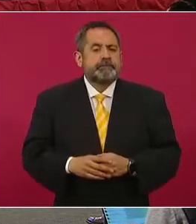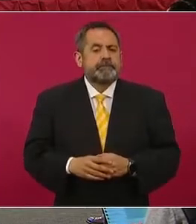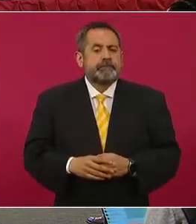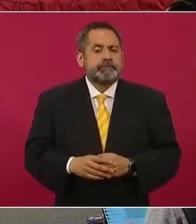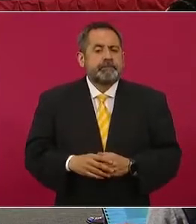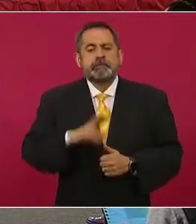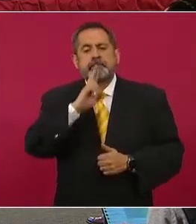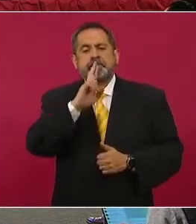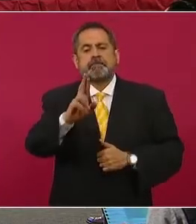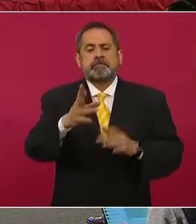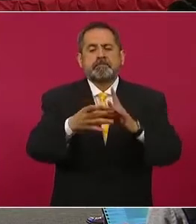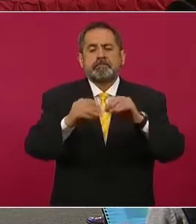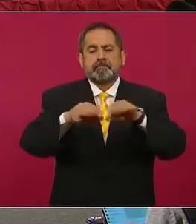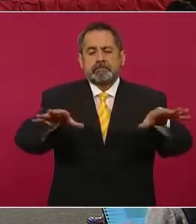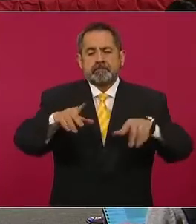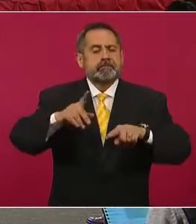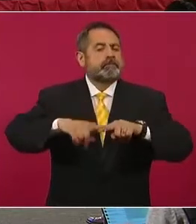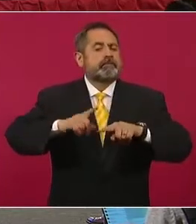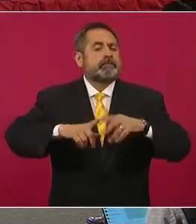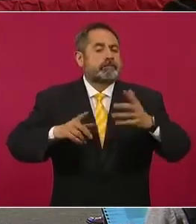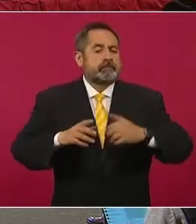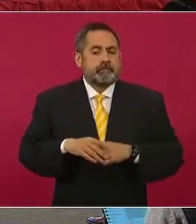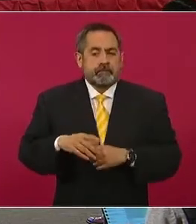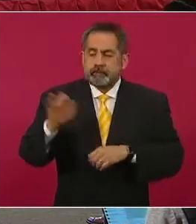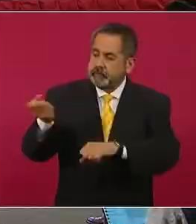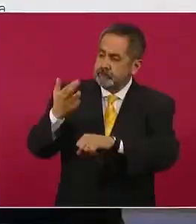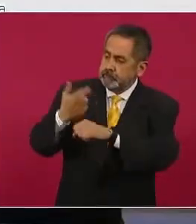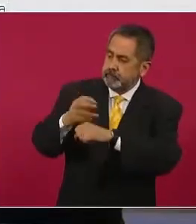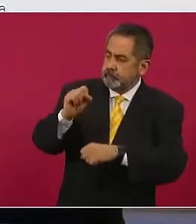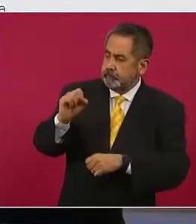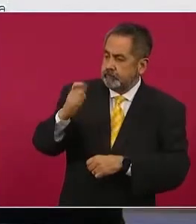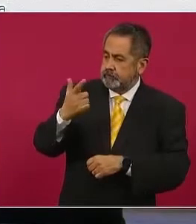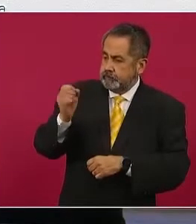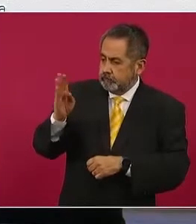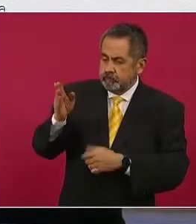reportarles rápidamente, señor secretario de Gobernación.